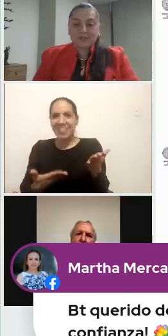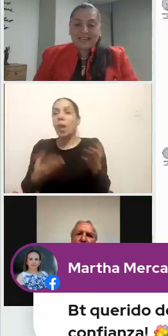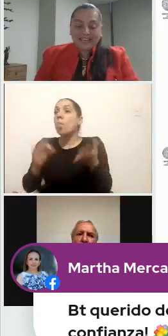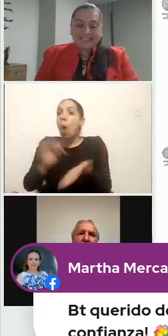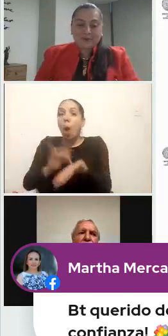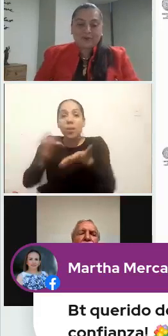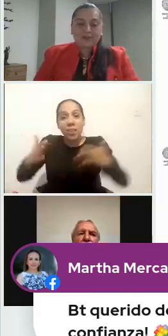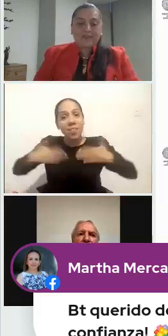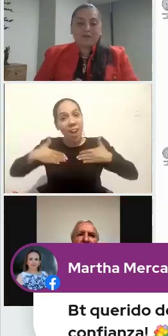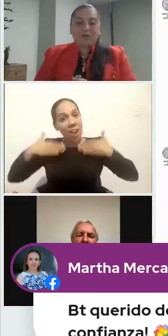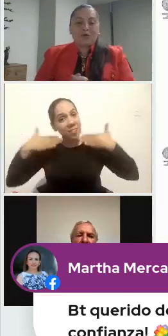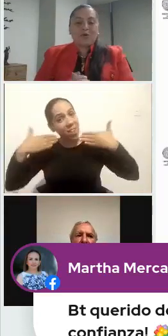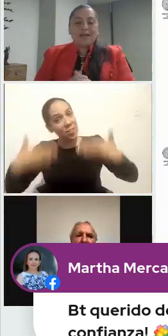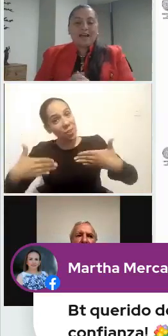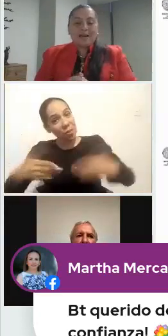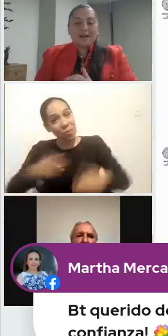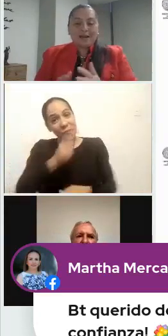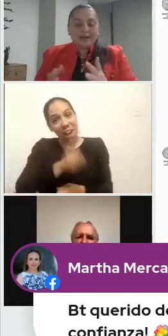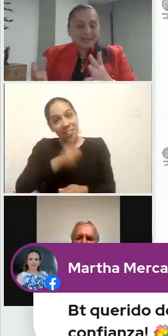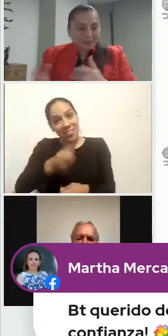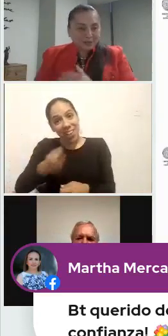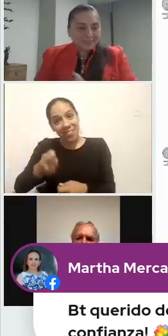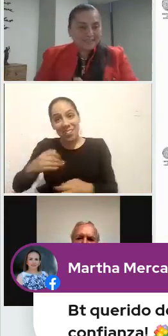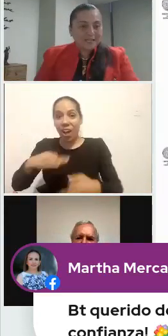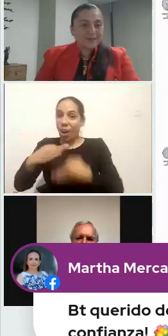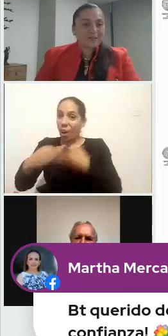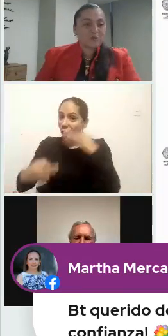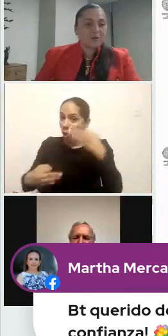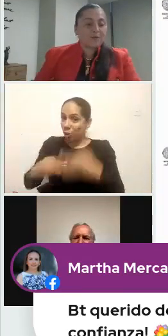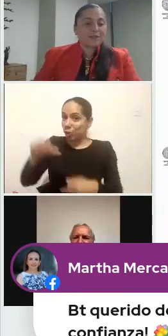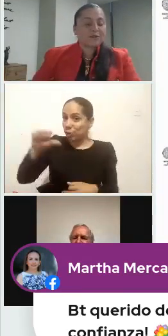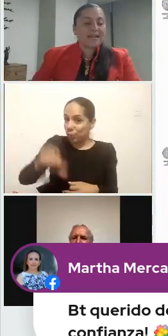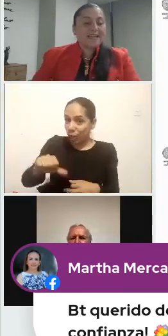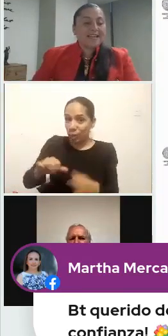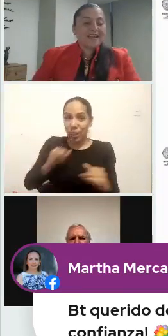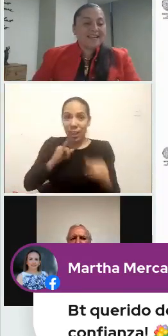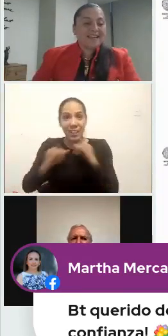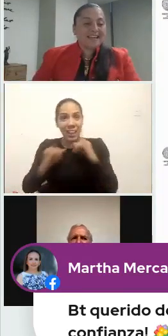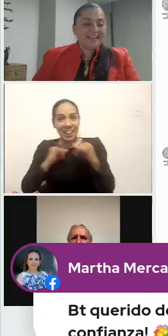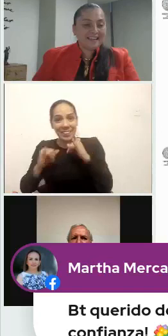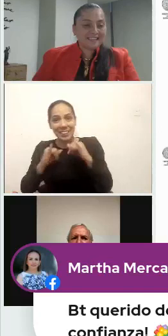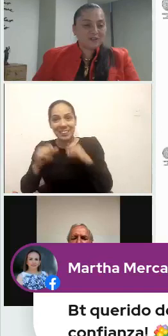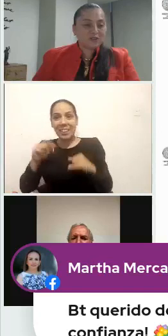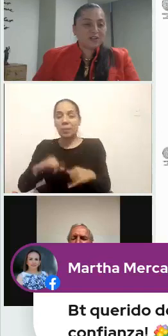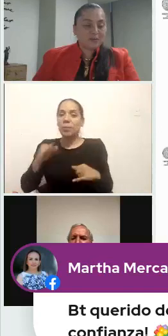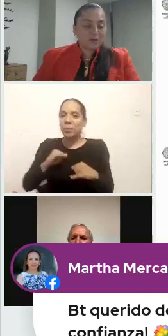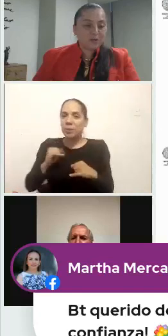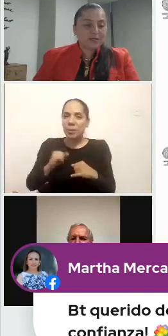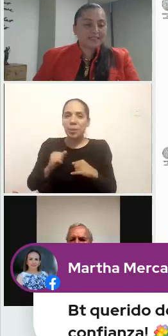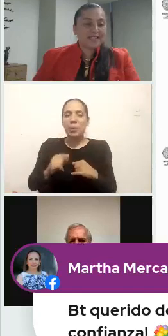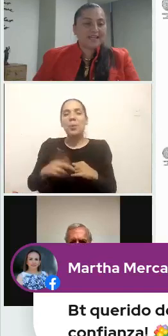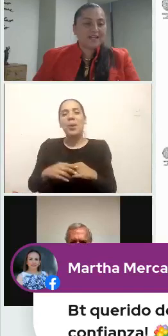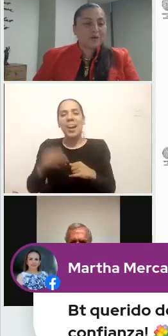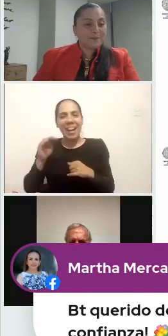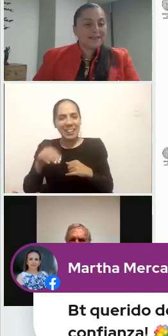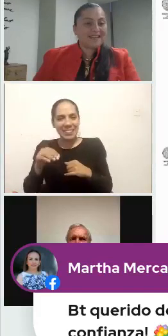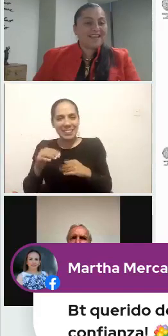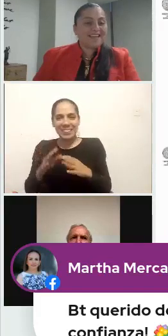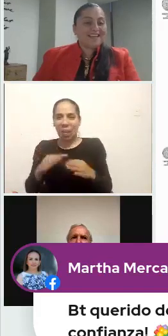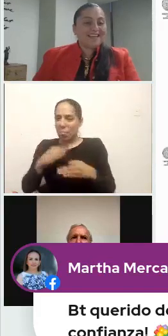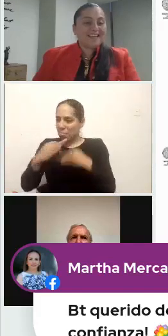agradecemos el saludo tanto a las personas intérpretes como a mi persona. Gracias, doctor. Y, bueno, pues,